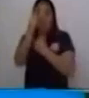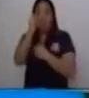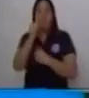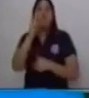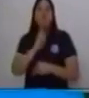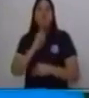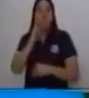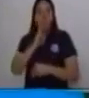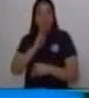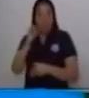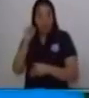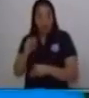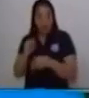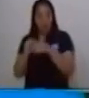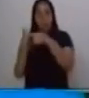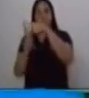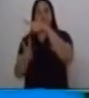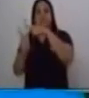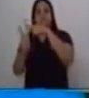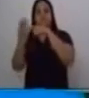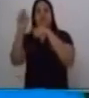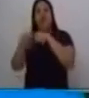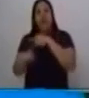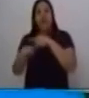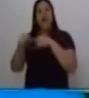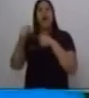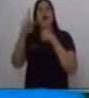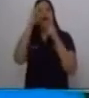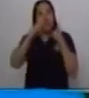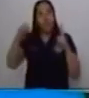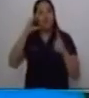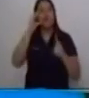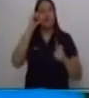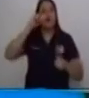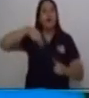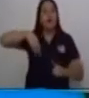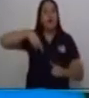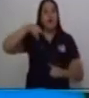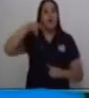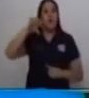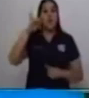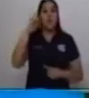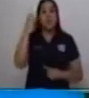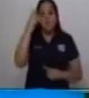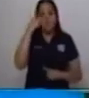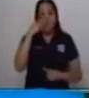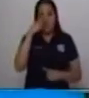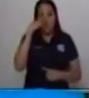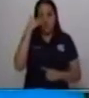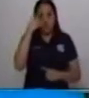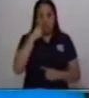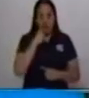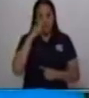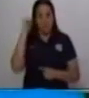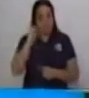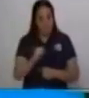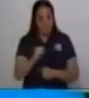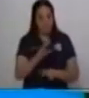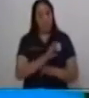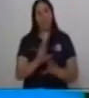Bailan sin parar. Esto las hace compuestas. Dentro de las oraciones compuestas, también tenemos las oraciones